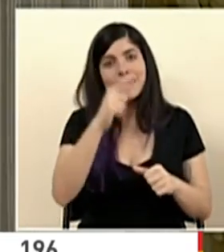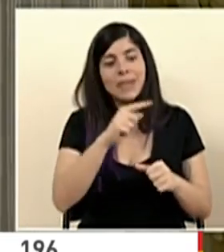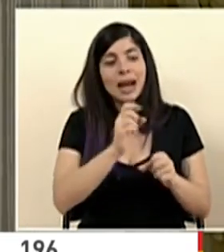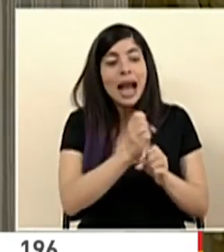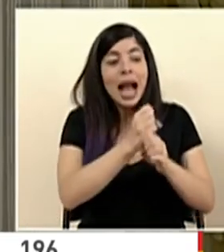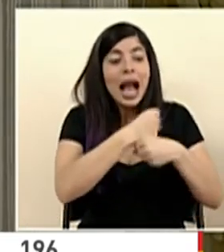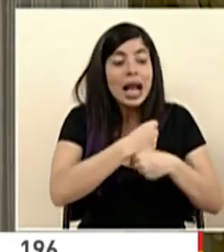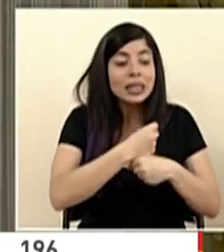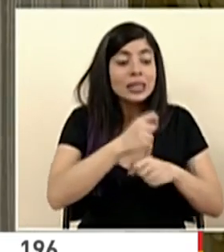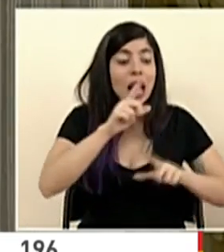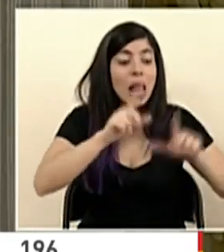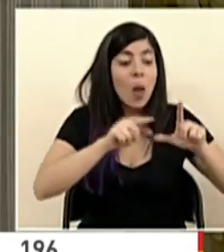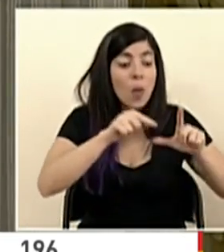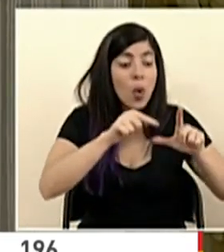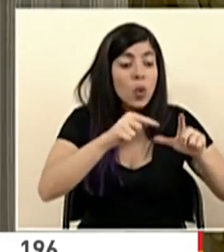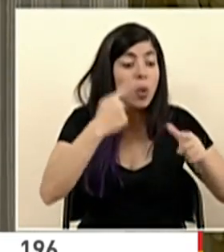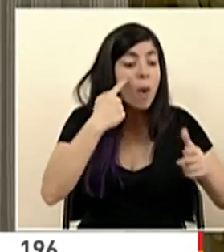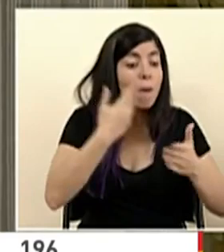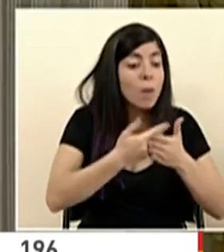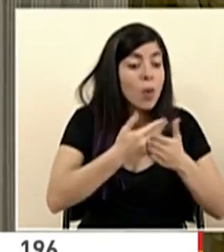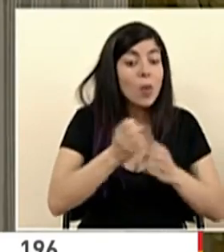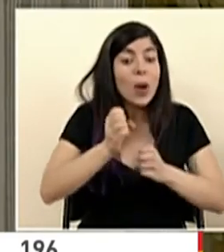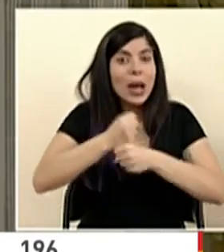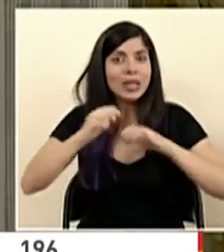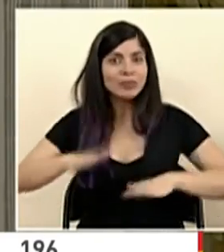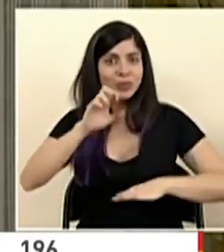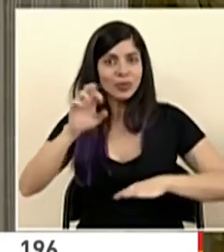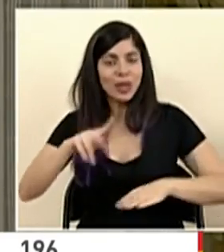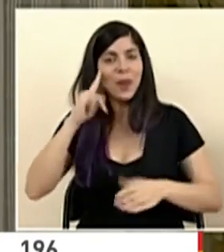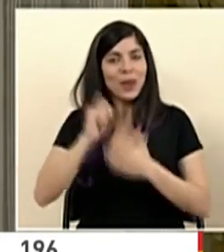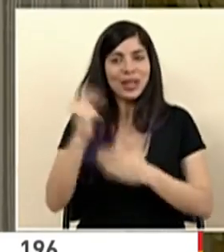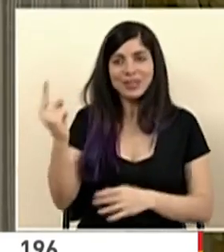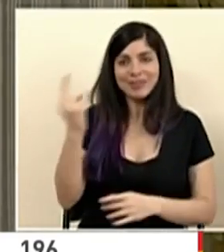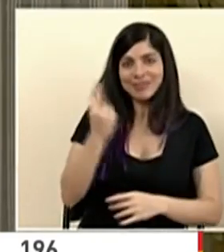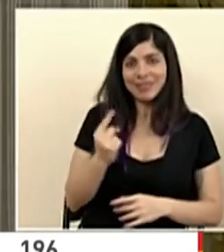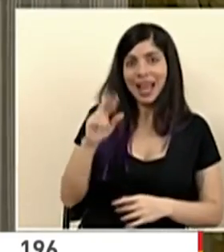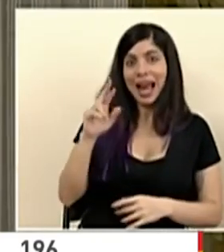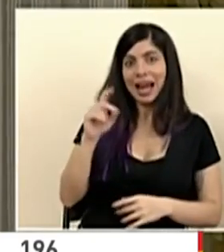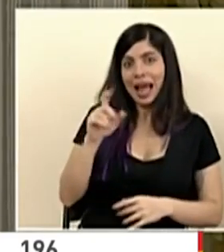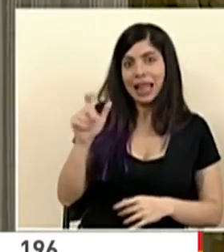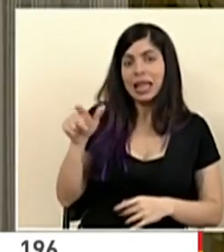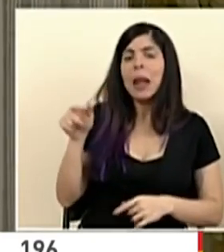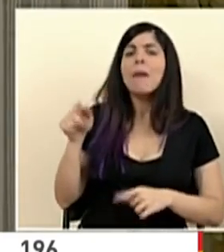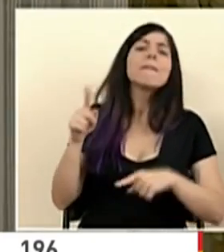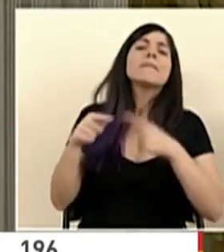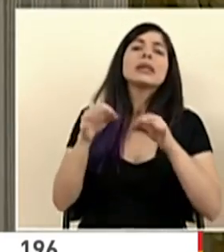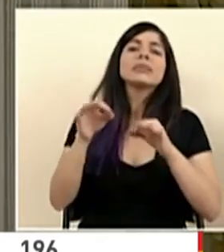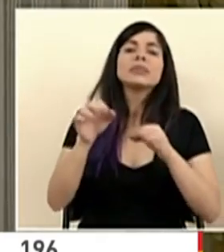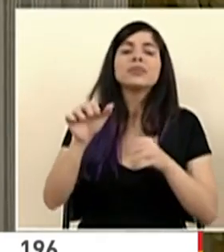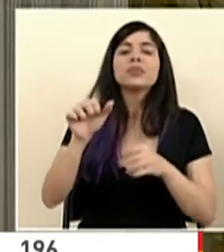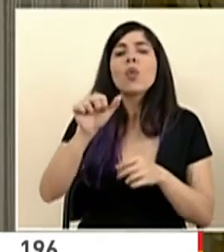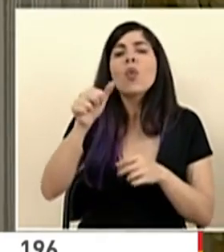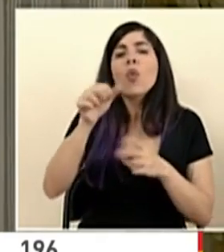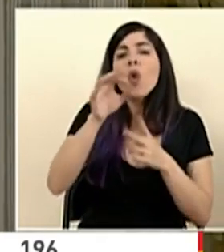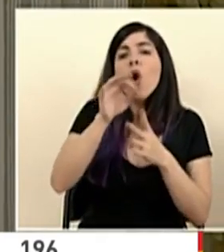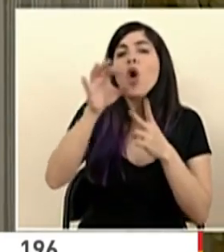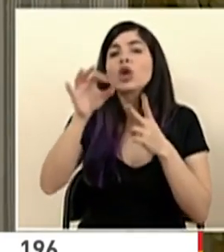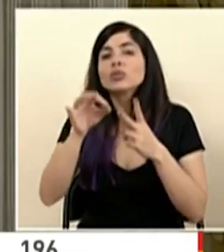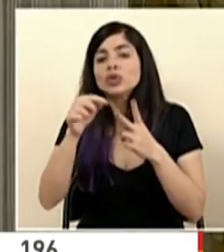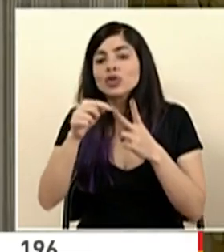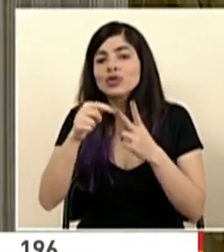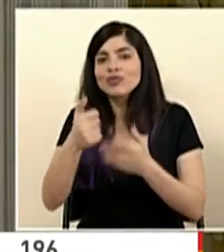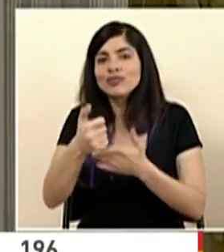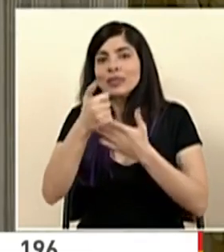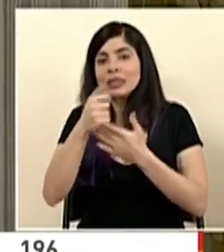prueba hecha en Costa Rica. Y para eso pues nos acompaña don Randall, porque lo que vamos a mostrar es un modelo alternativo para la detección